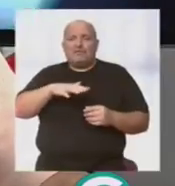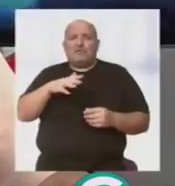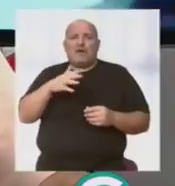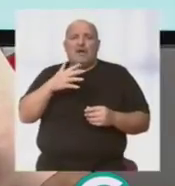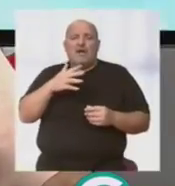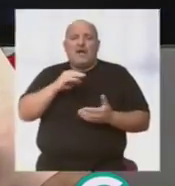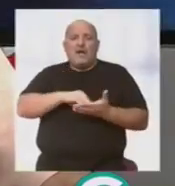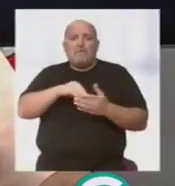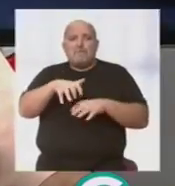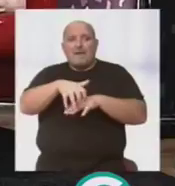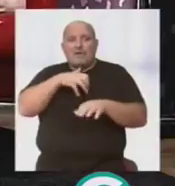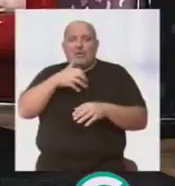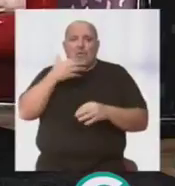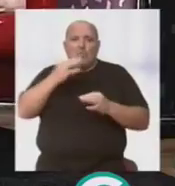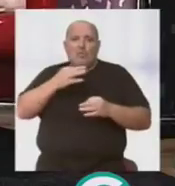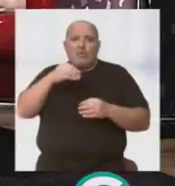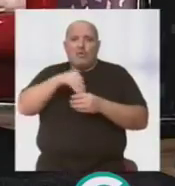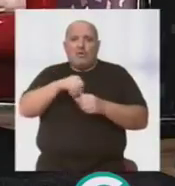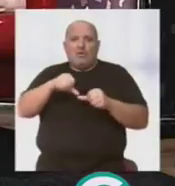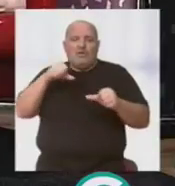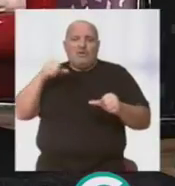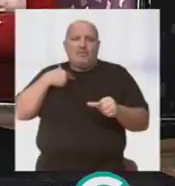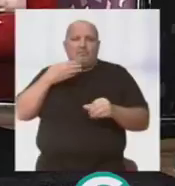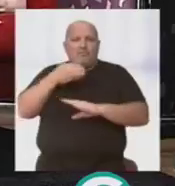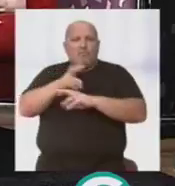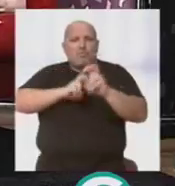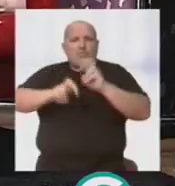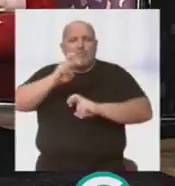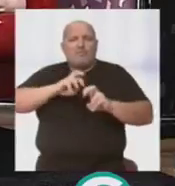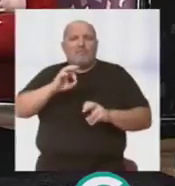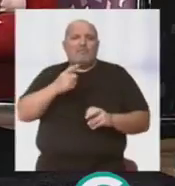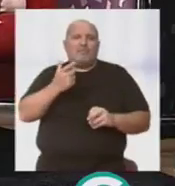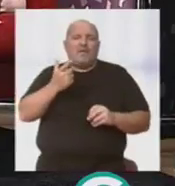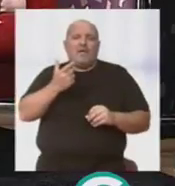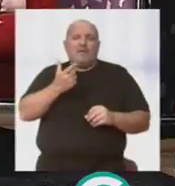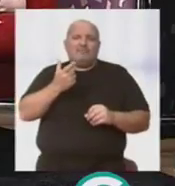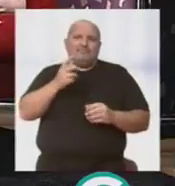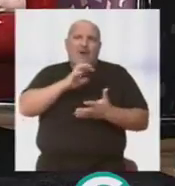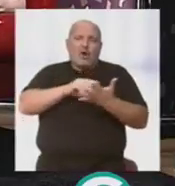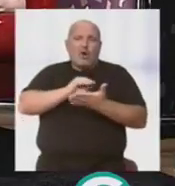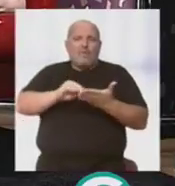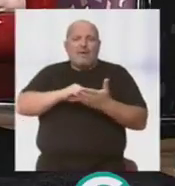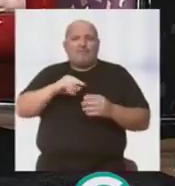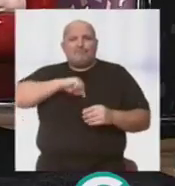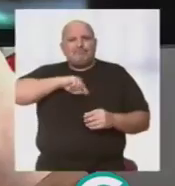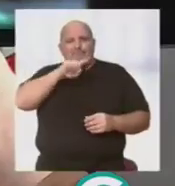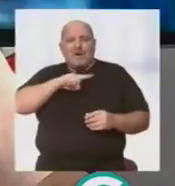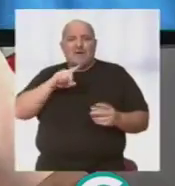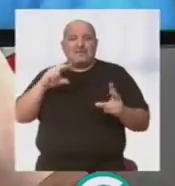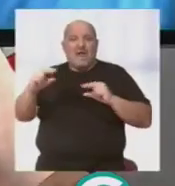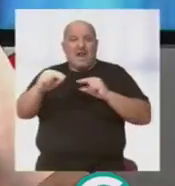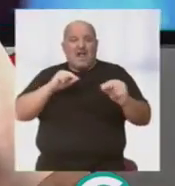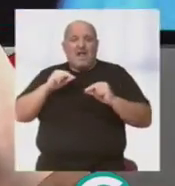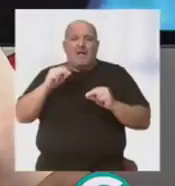patio donde la mayoría, como bien dices tú antes, van buscando la copla, lo pasamos mal. La última charla que